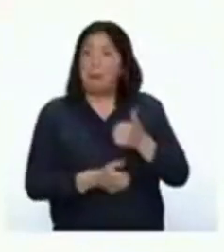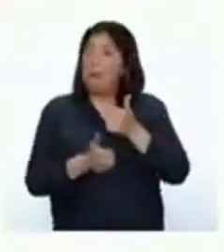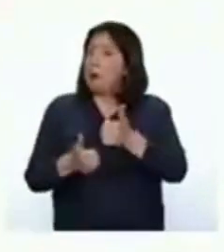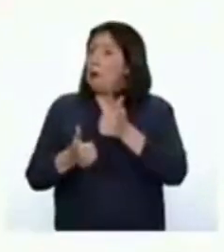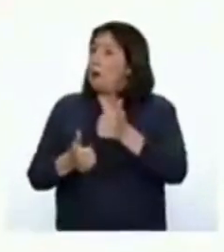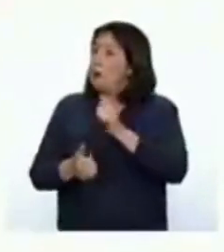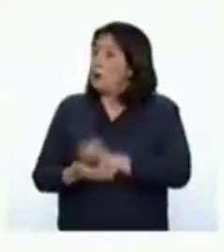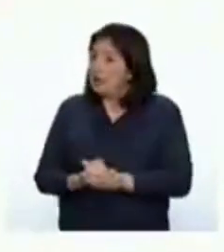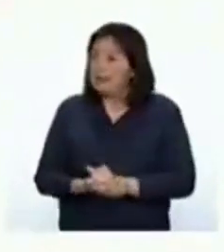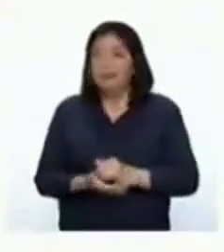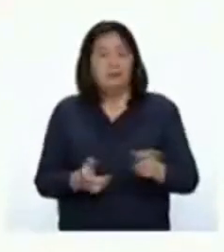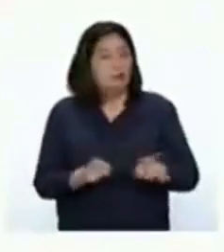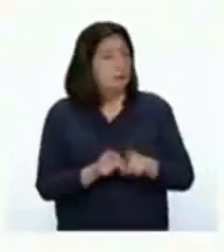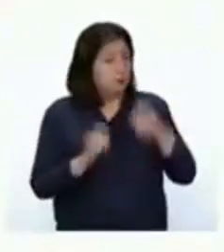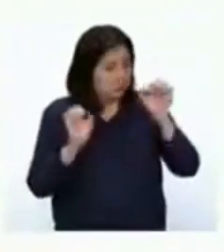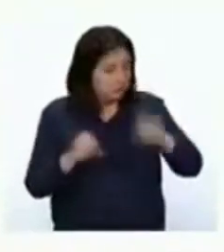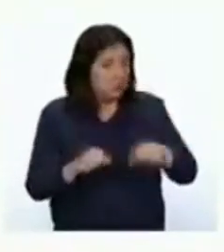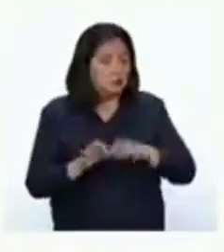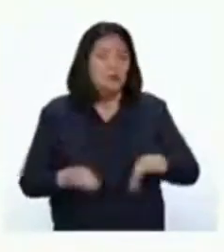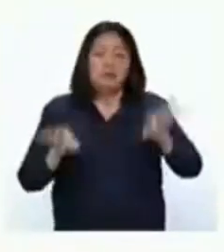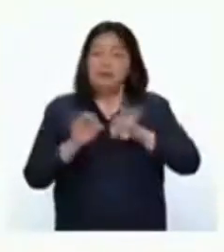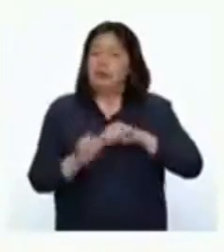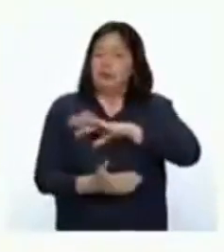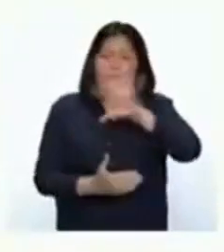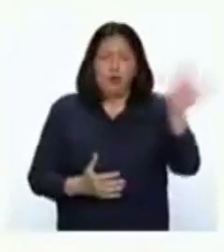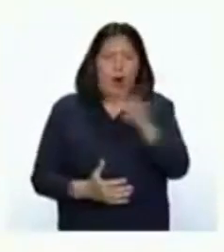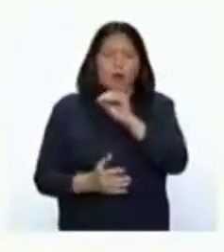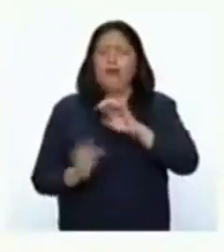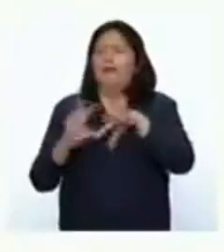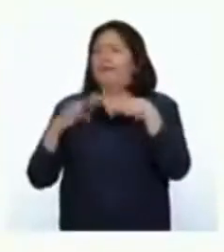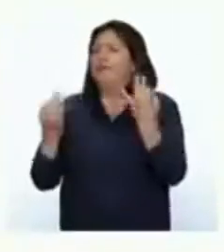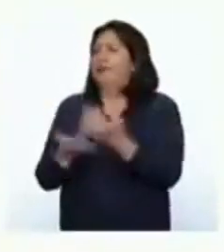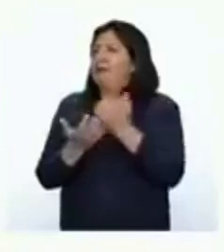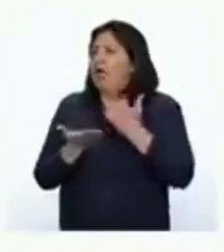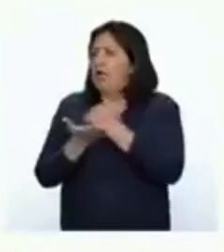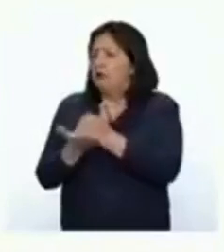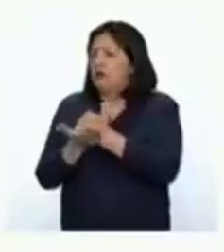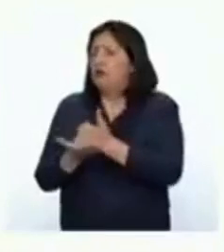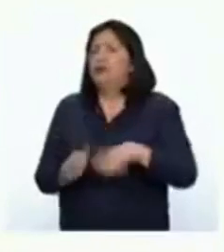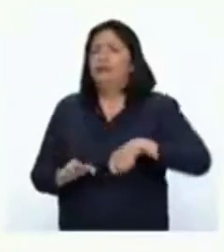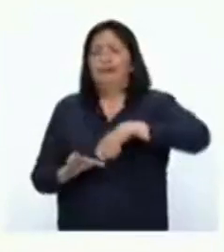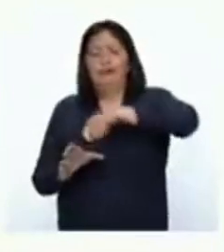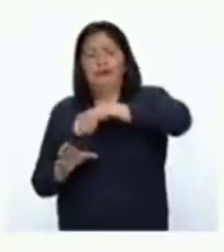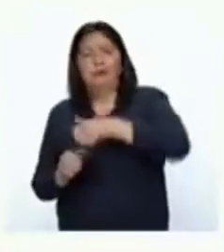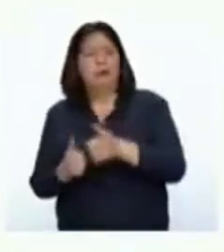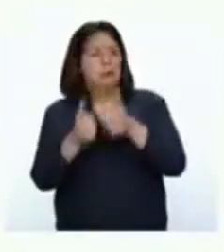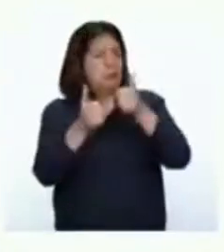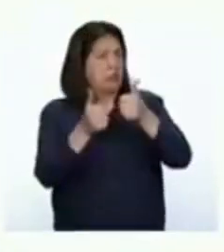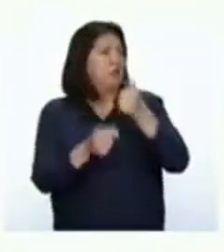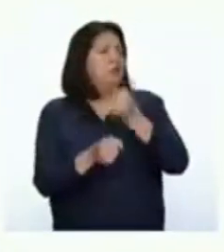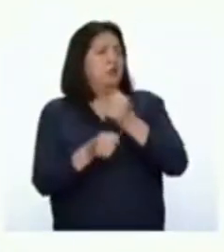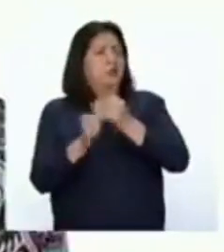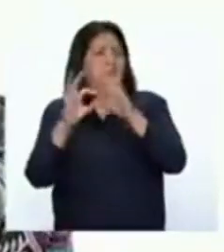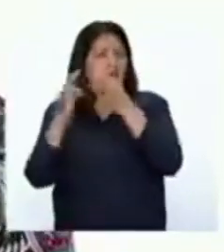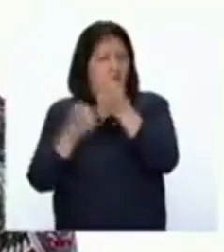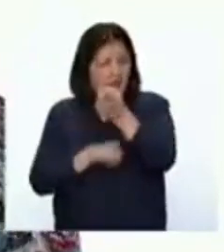bueno, Luis! Y también es muy importante que toda la familia colabore en la preparación de los alimentos. ¡Buen trabajo familiar!